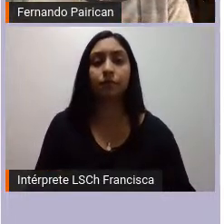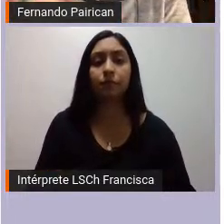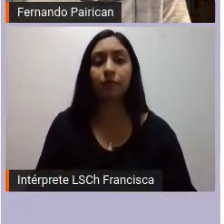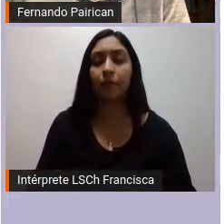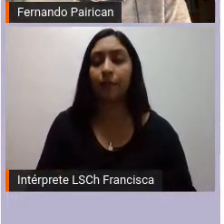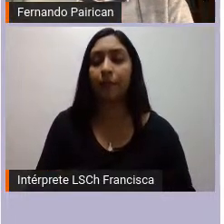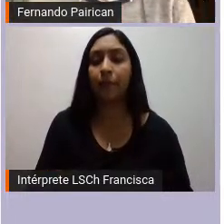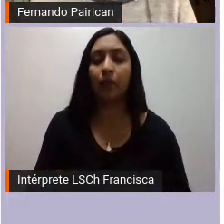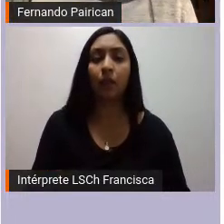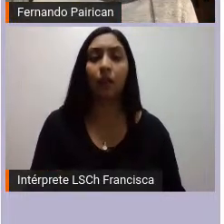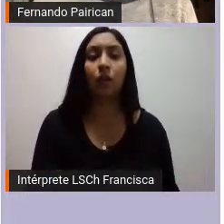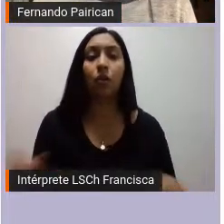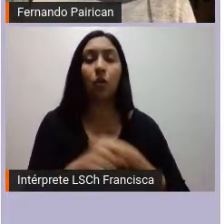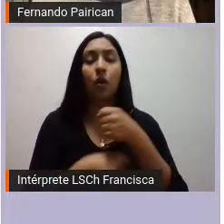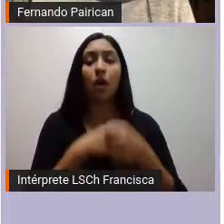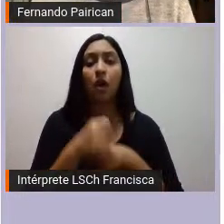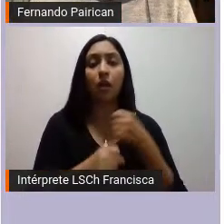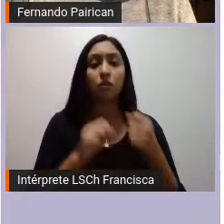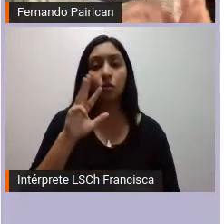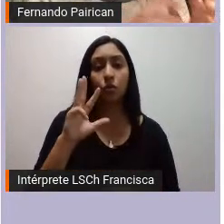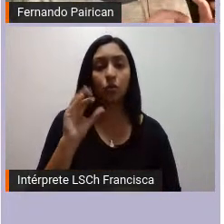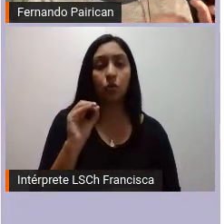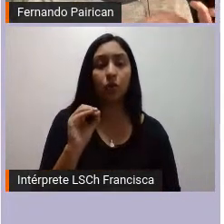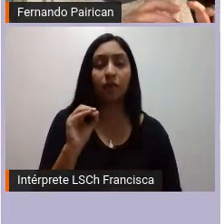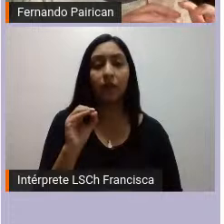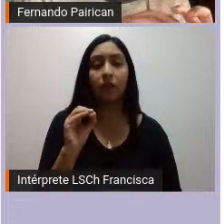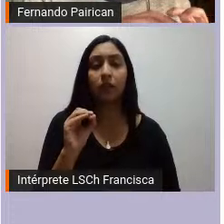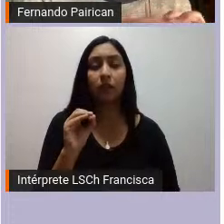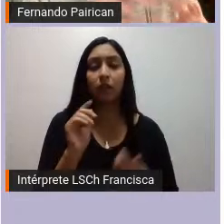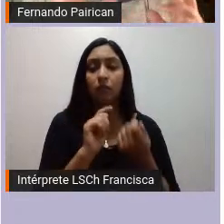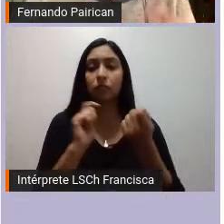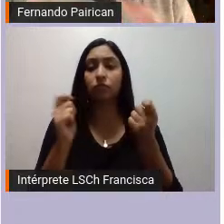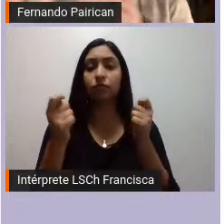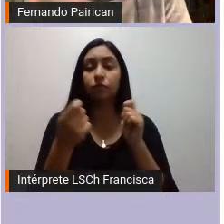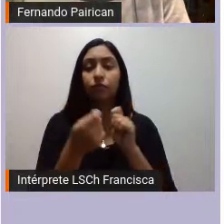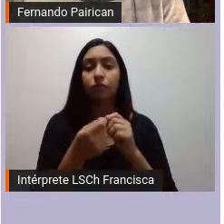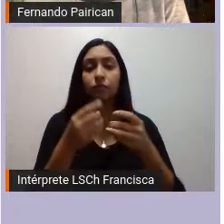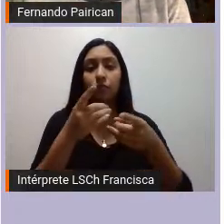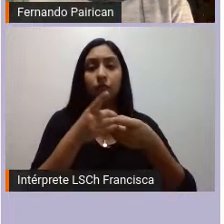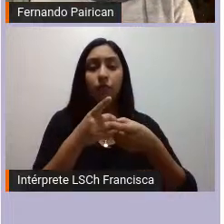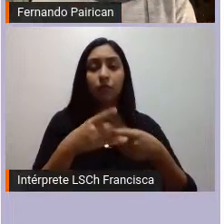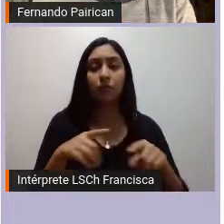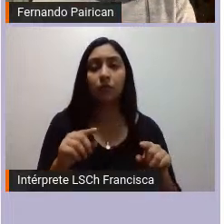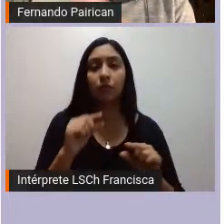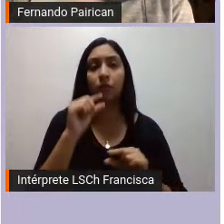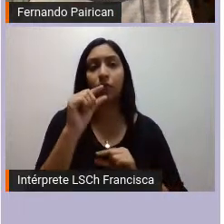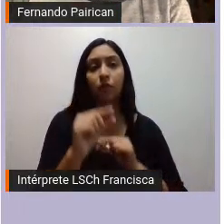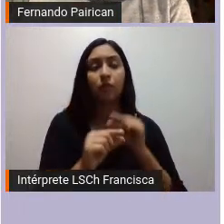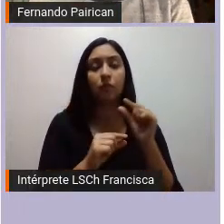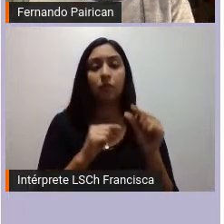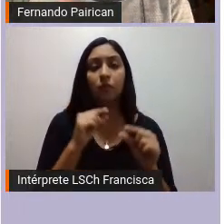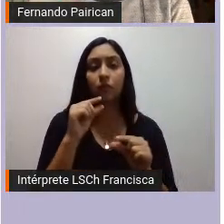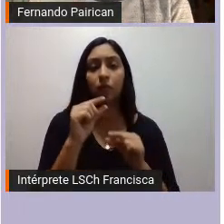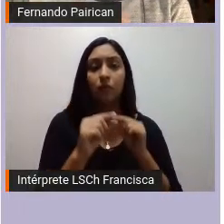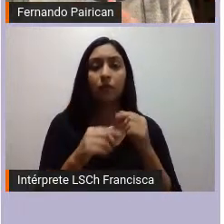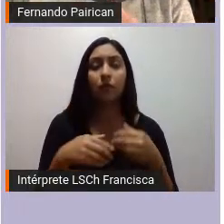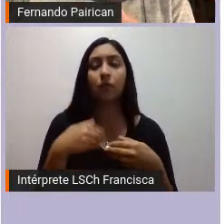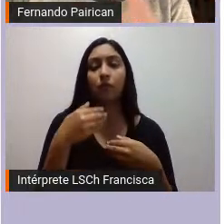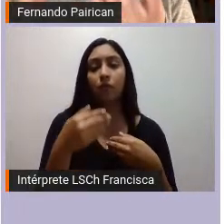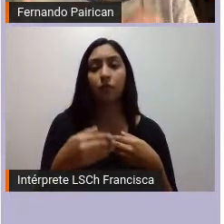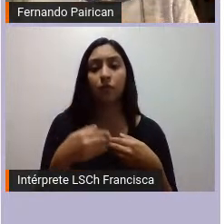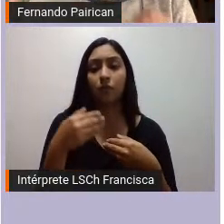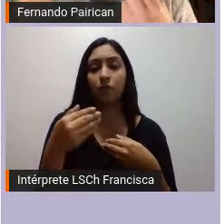se está hablando de una transición democrática que es ir de alguna manera gradualmente avanzando hacia